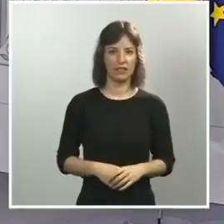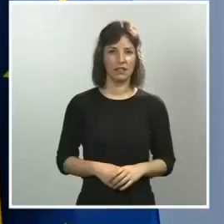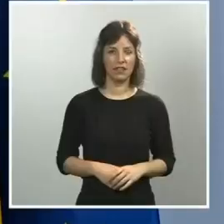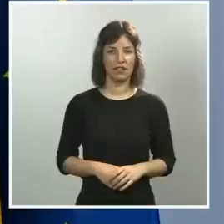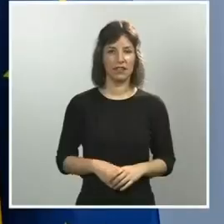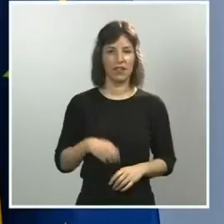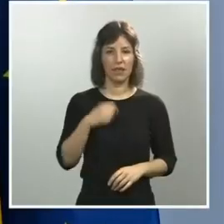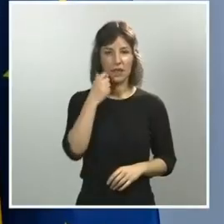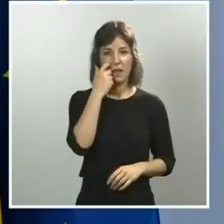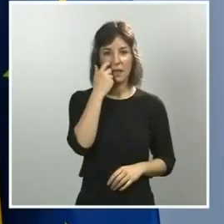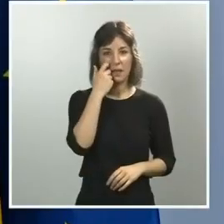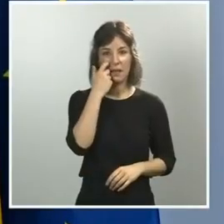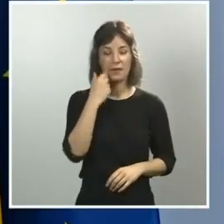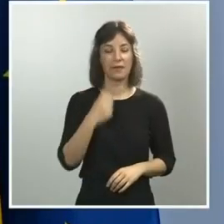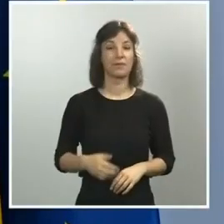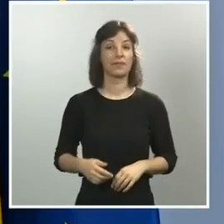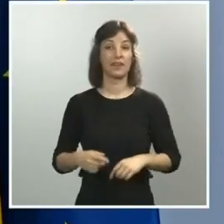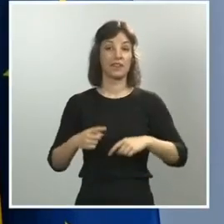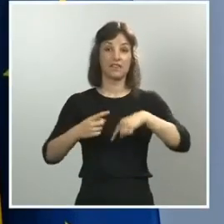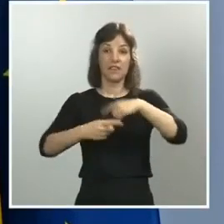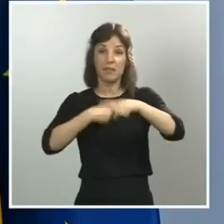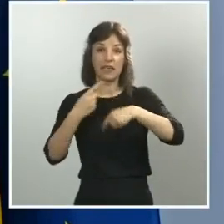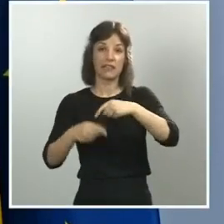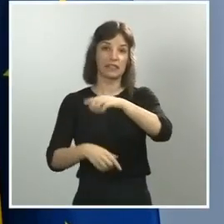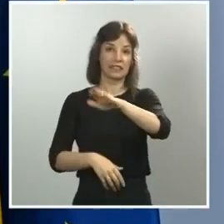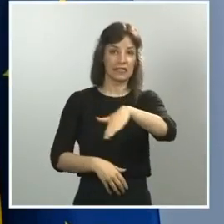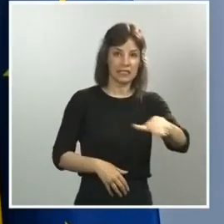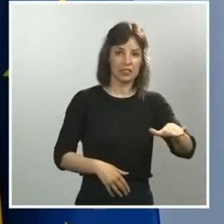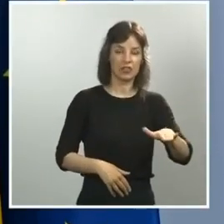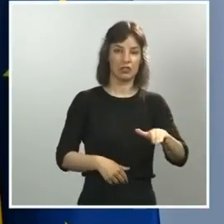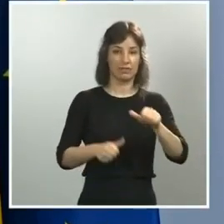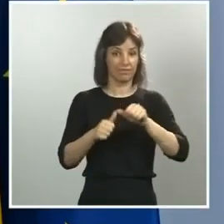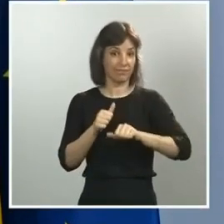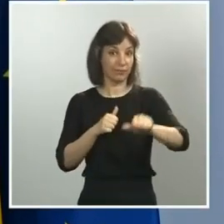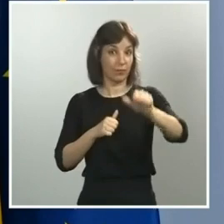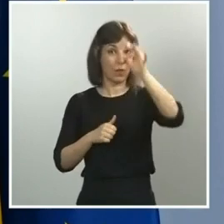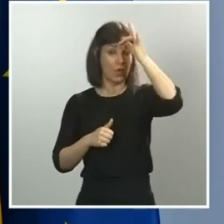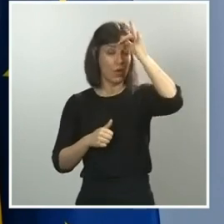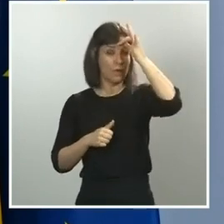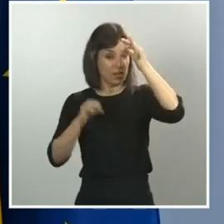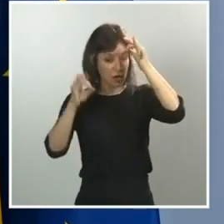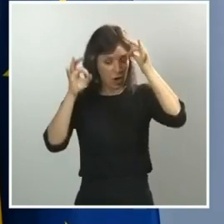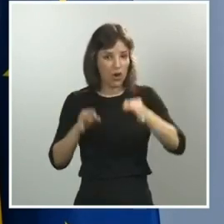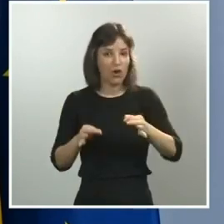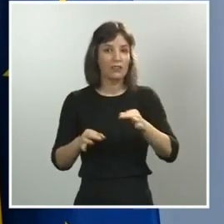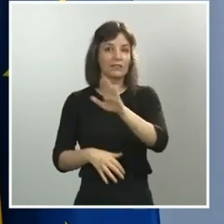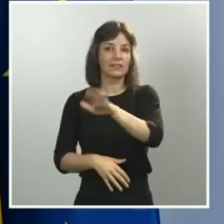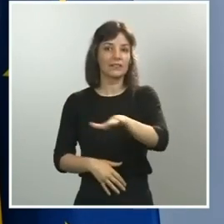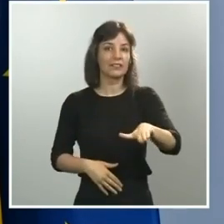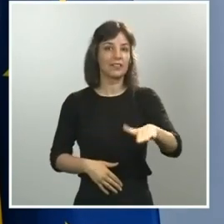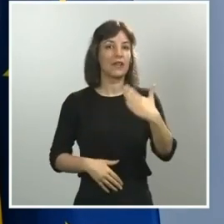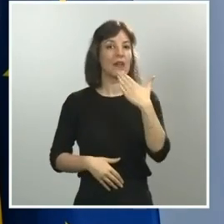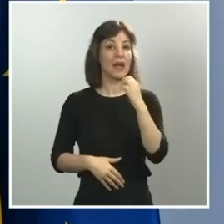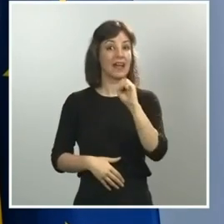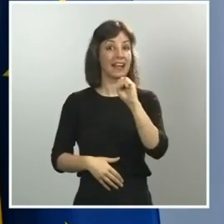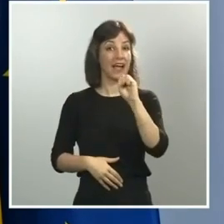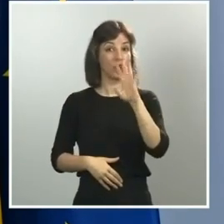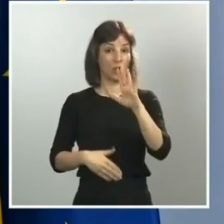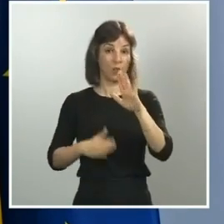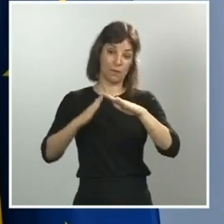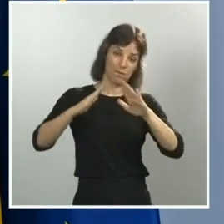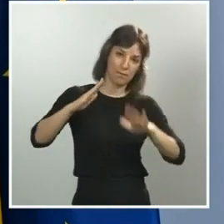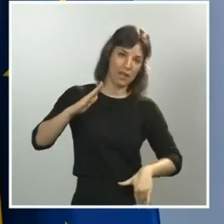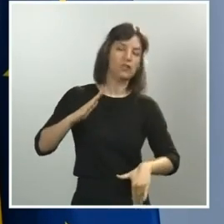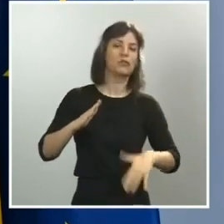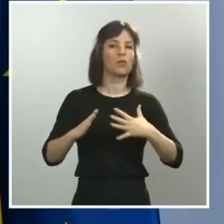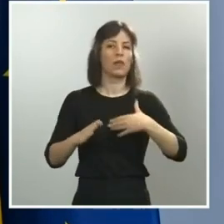A las familias, a los niños y niñas, que a partir de este domingo, niños y niñas de hasta 14 años podrán salir a dar paseos y a